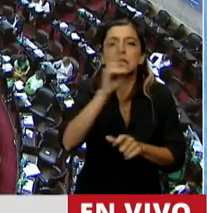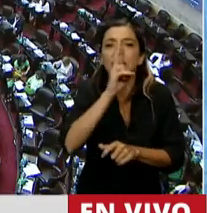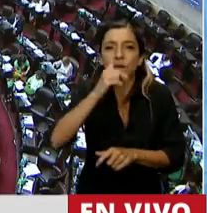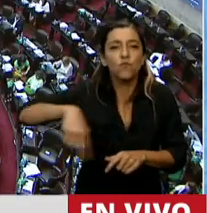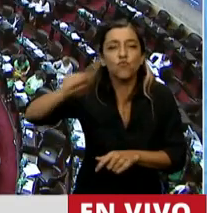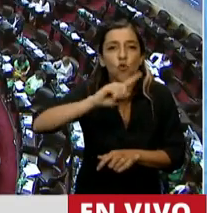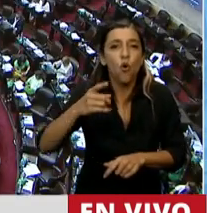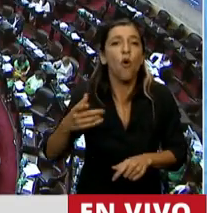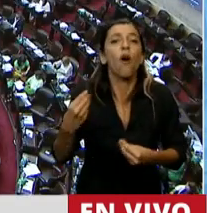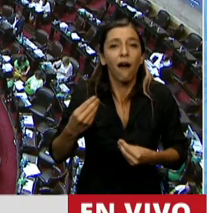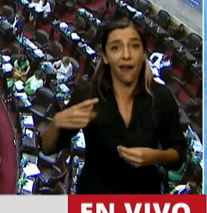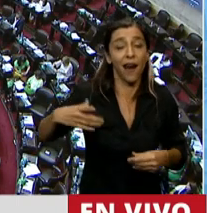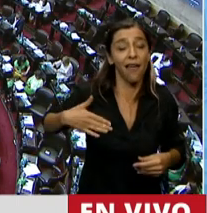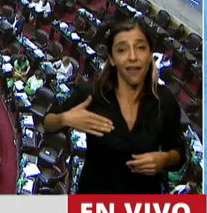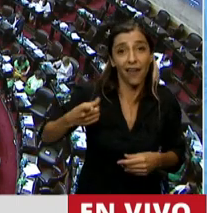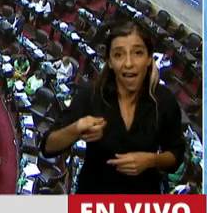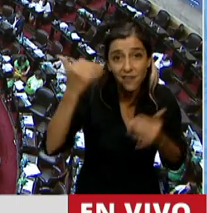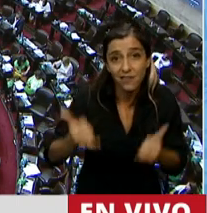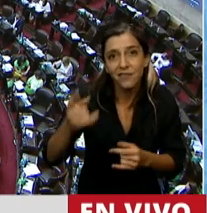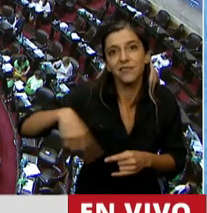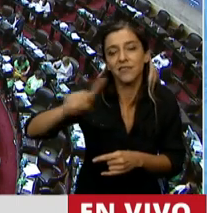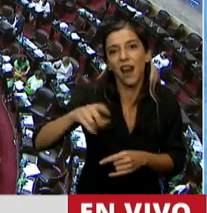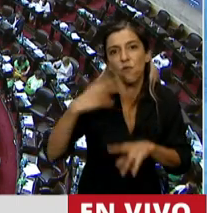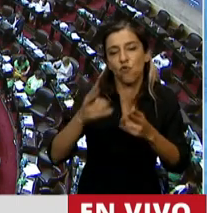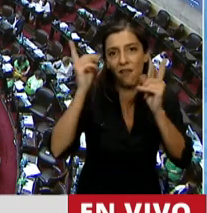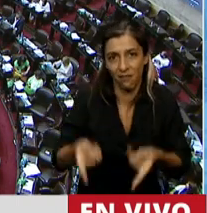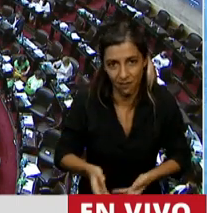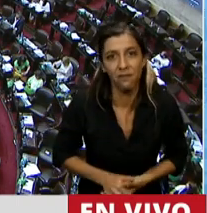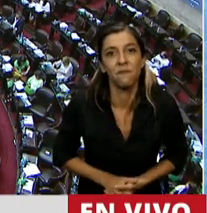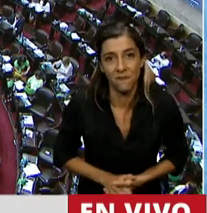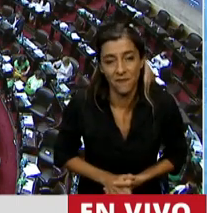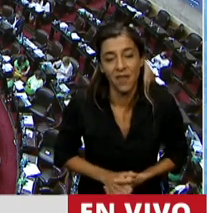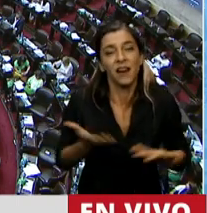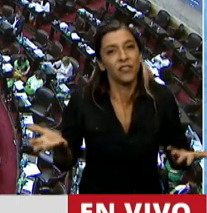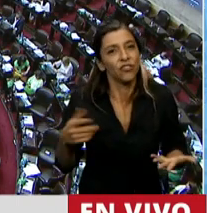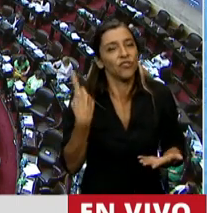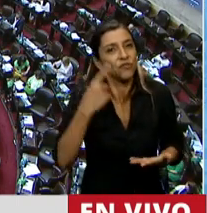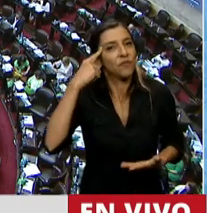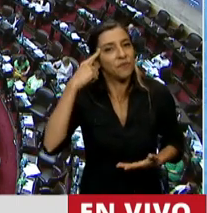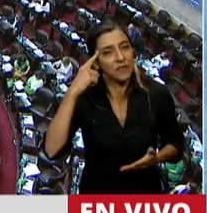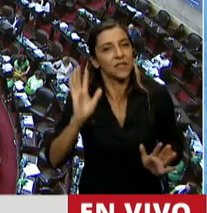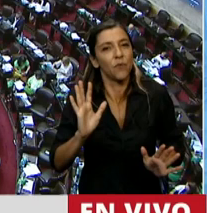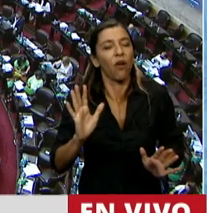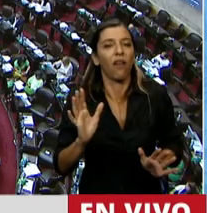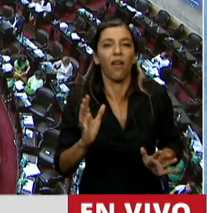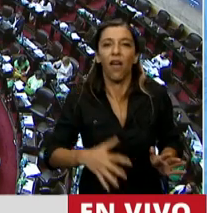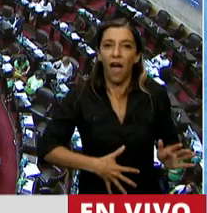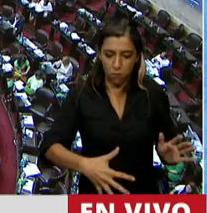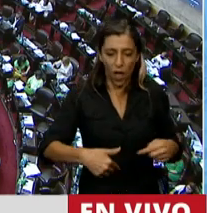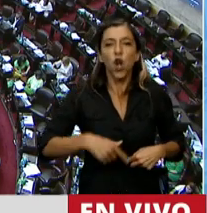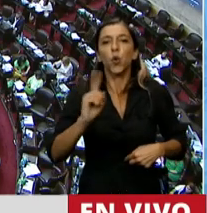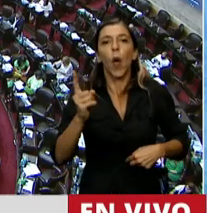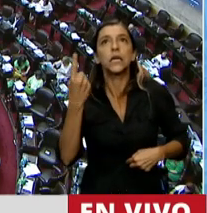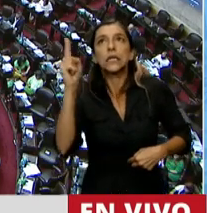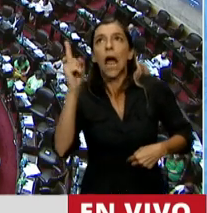el cáncer de mamas. En el seno materno no se gesta una cosa o un fenómeno. No, encomillado